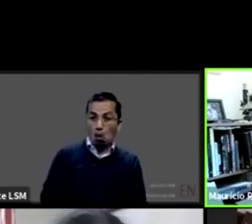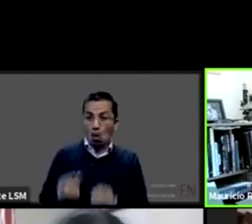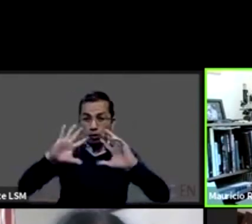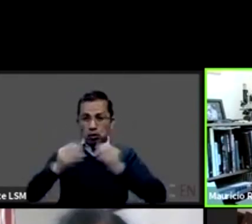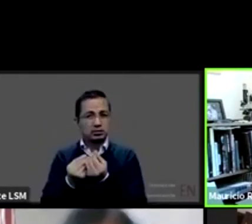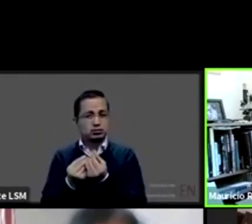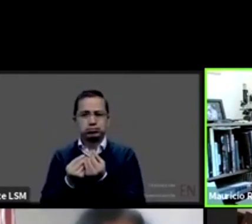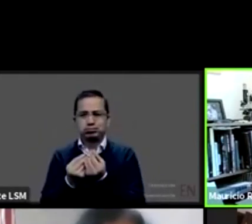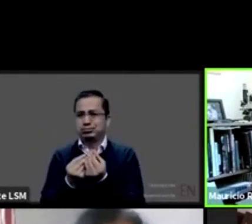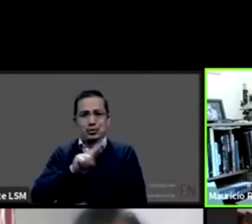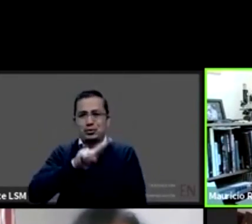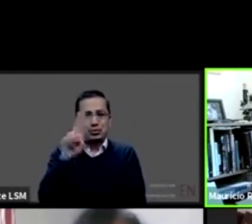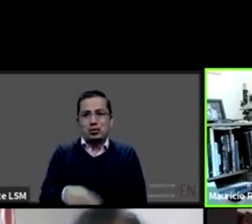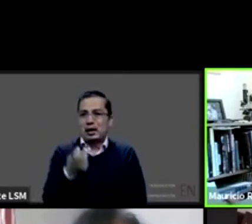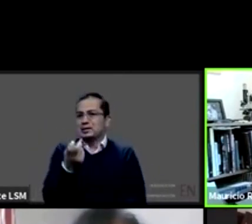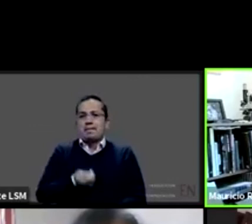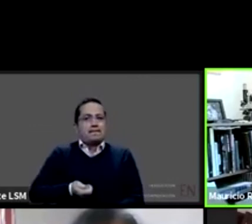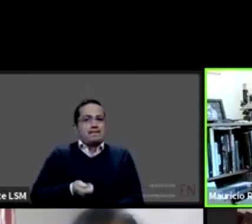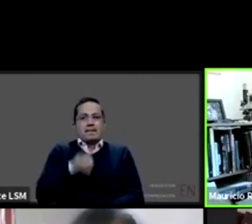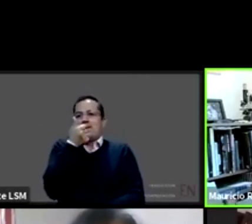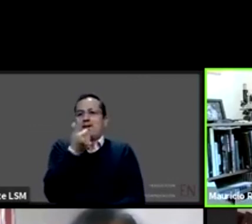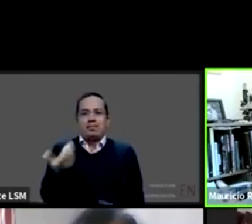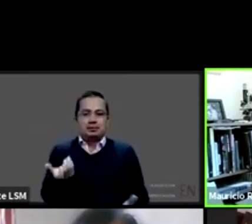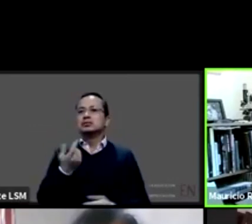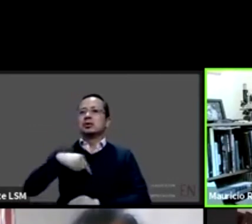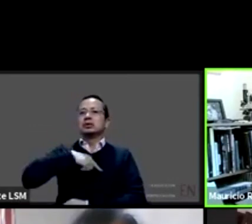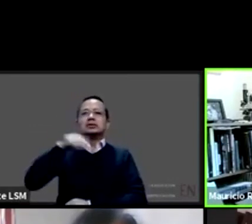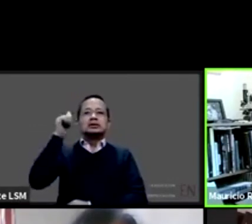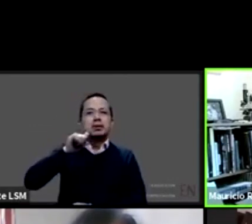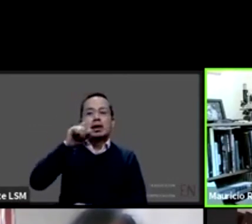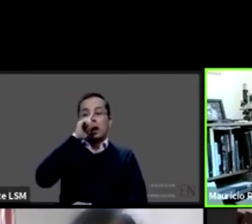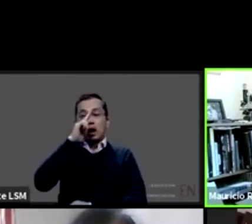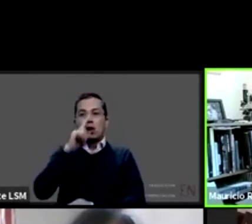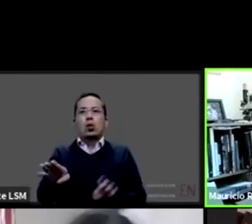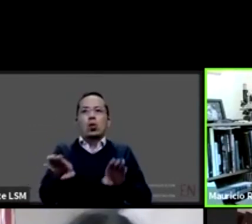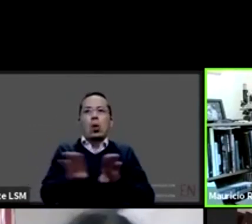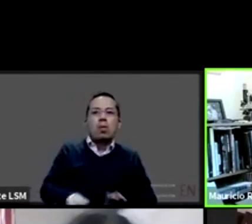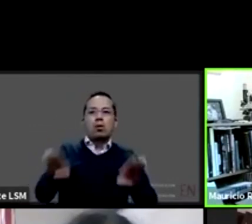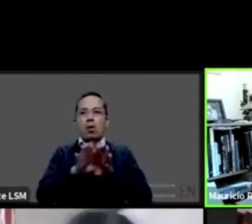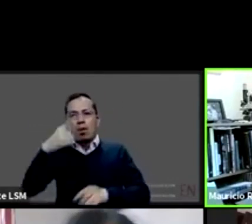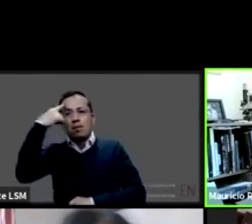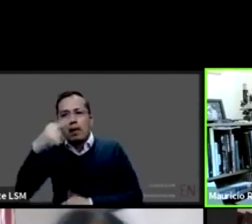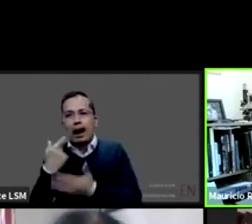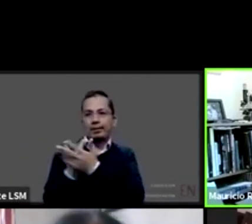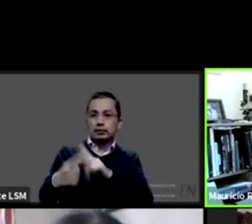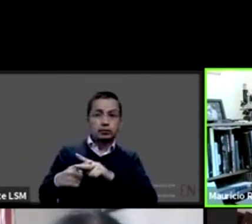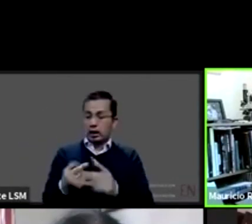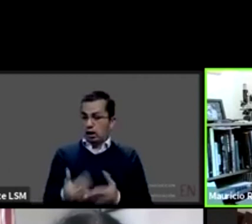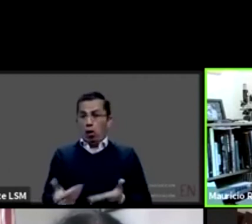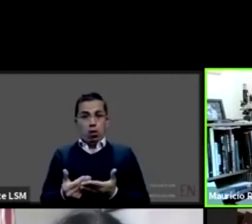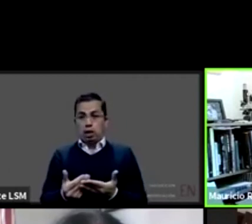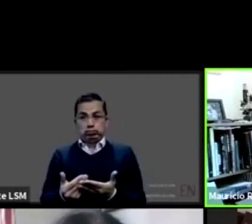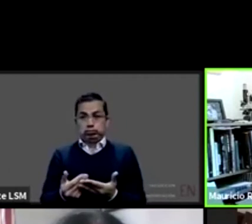datos pero ahora hay toda la base de datos que pues toda está disponible y se va actualizando que eso es algo muy